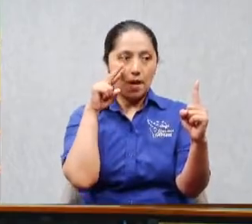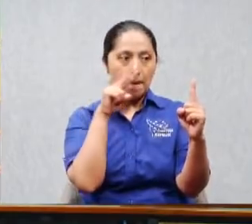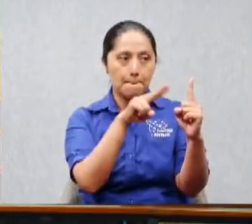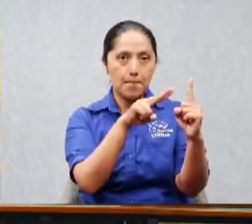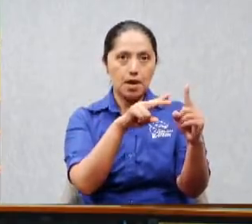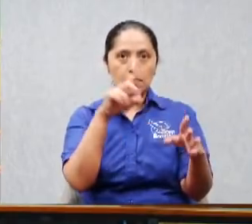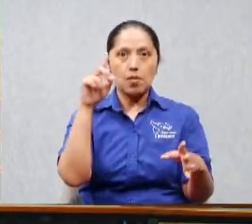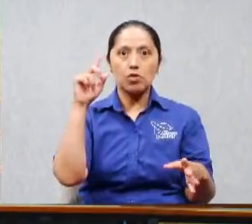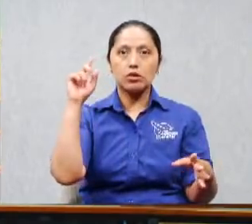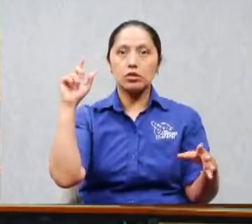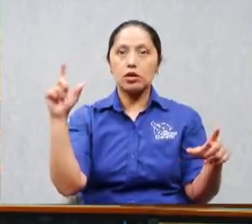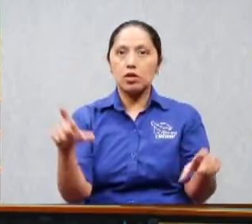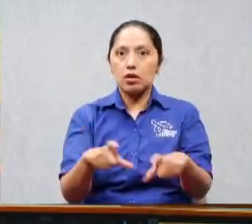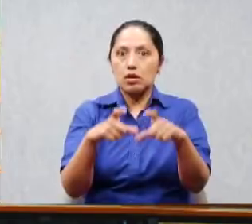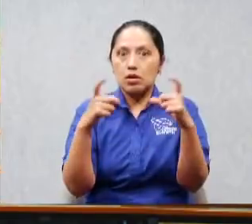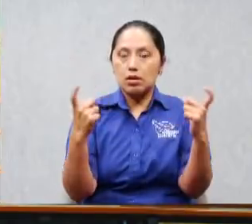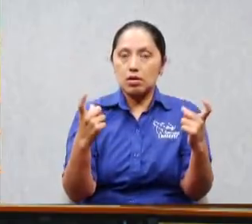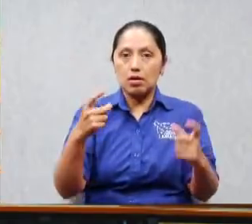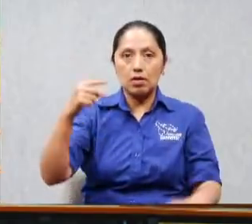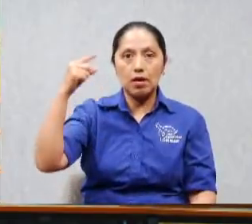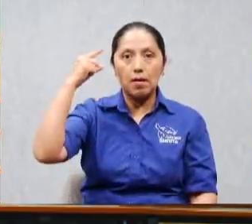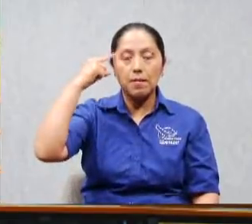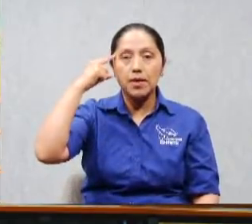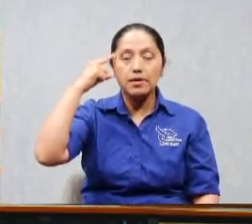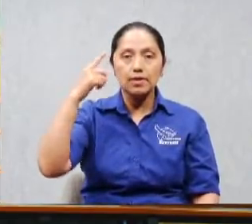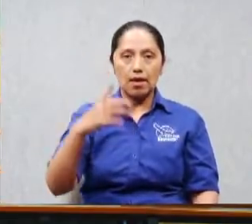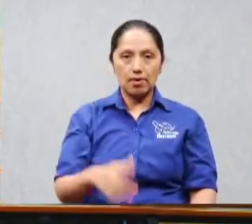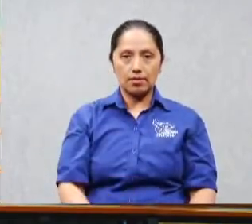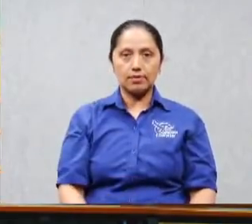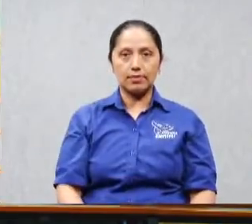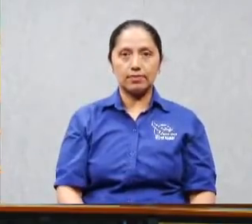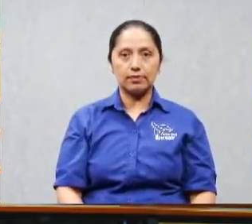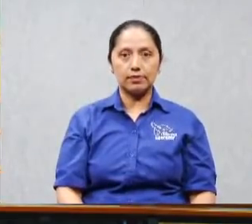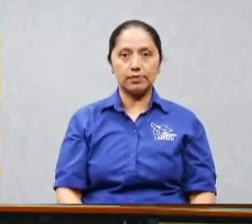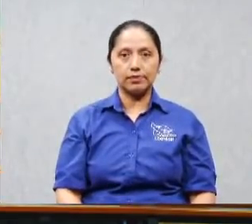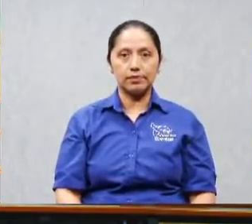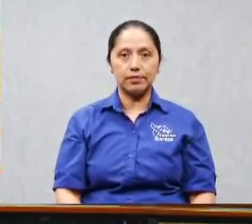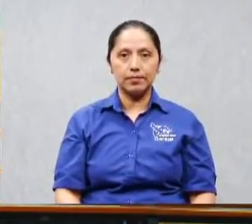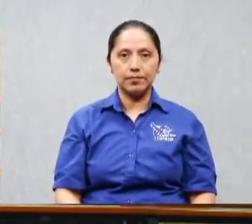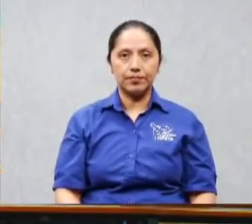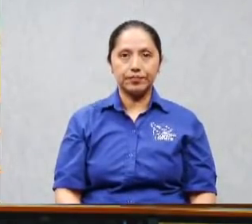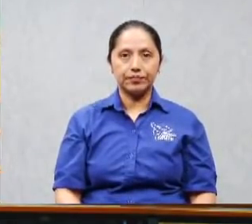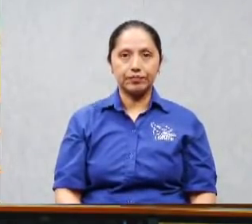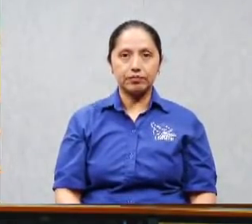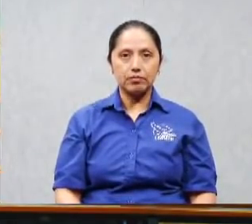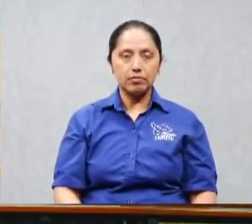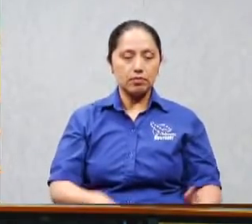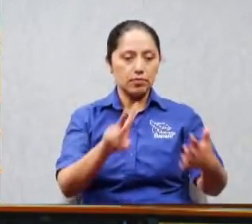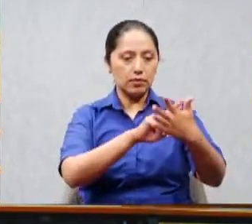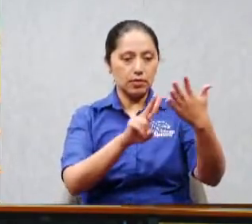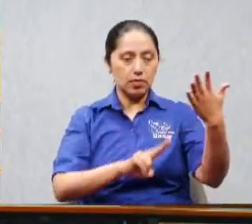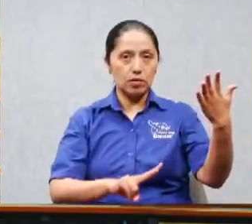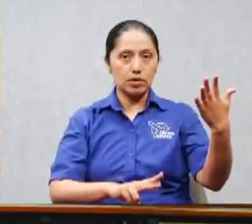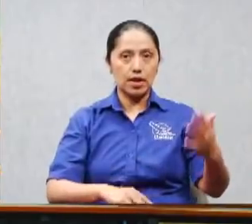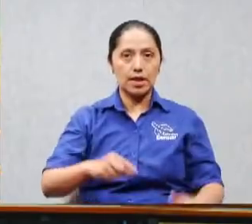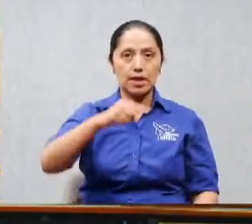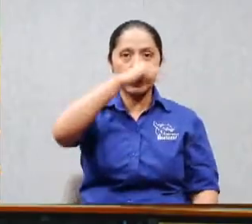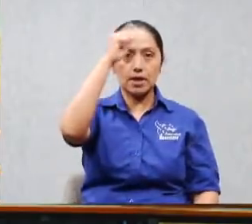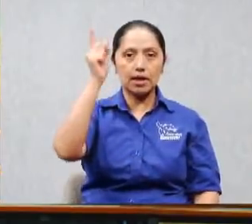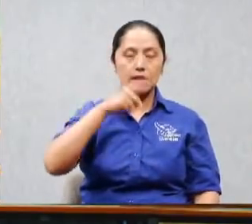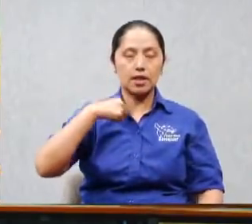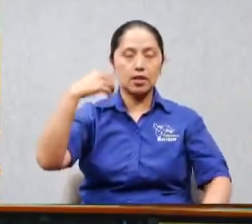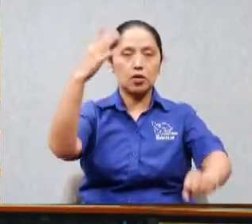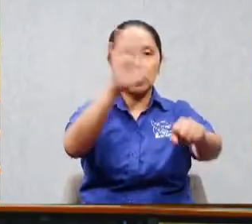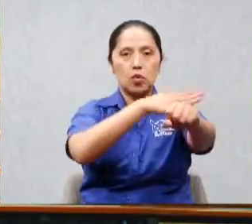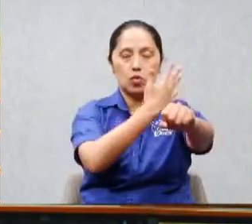derribados esos son pensamientos que deben ser derribados en nuestra mente. Miremos este versículo del Salmo este es un Salmo que